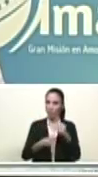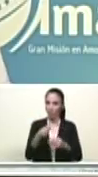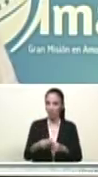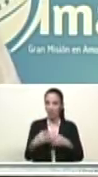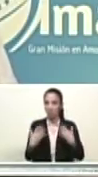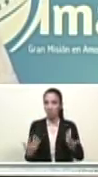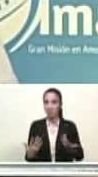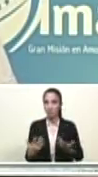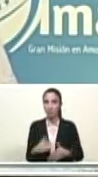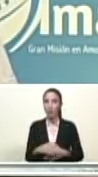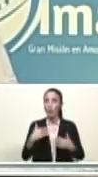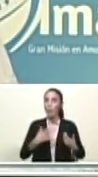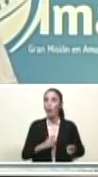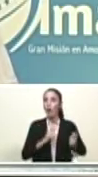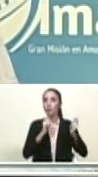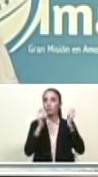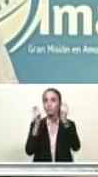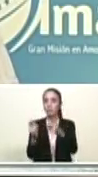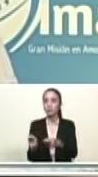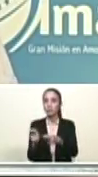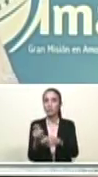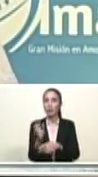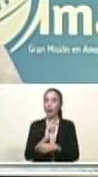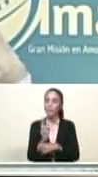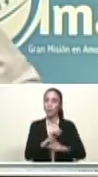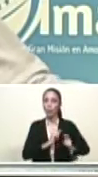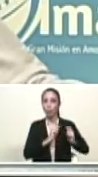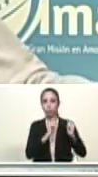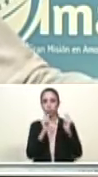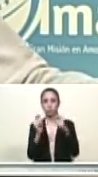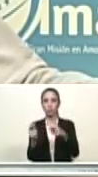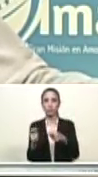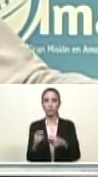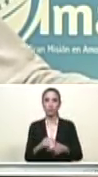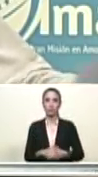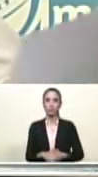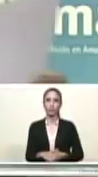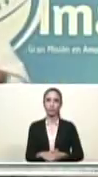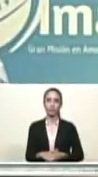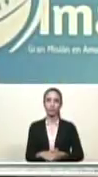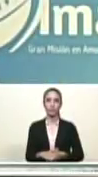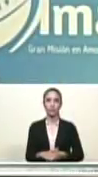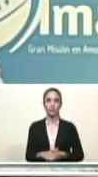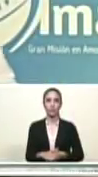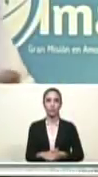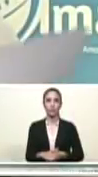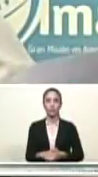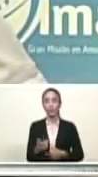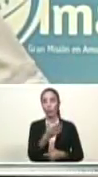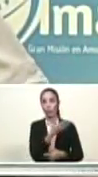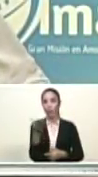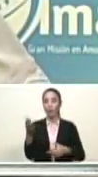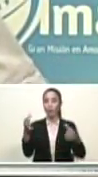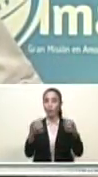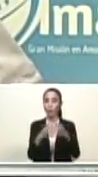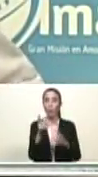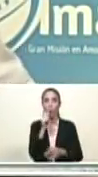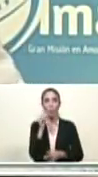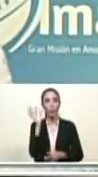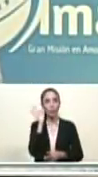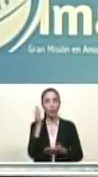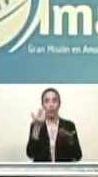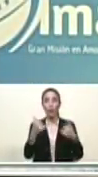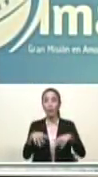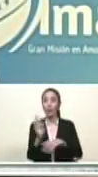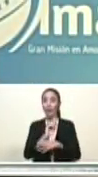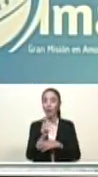a otorgar de manera directa, compañeros, compañeras, presentes, vamos a otorgar de manera